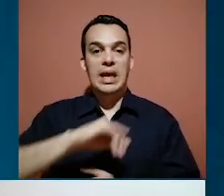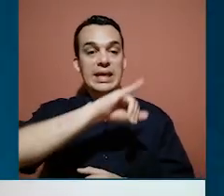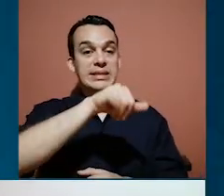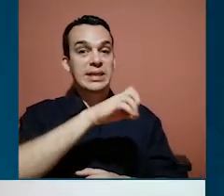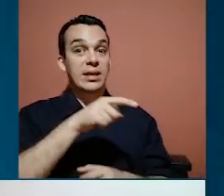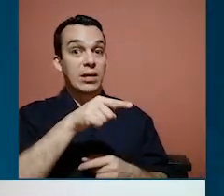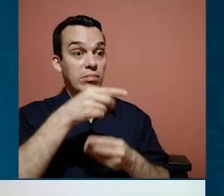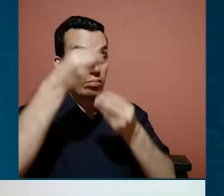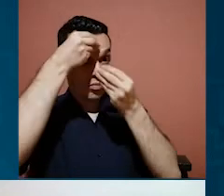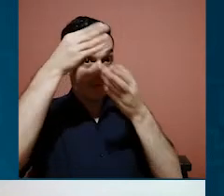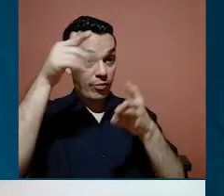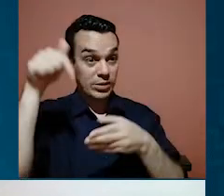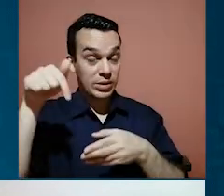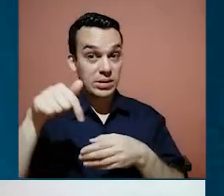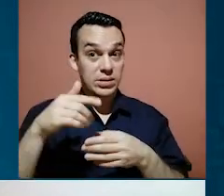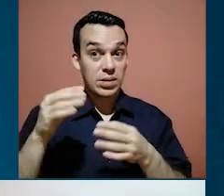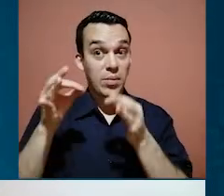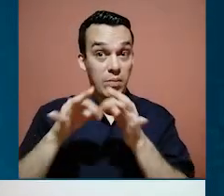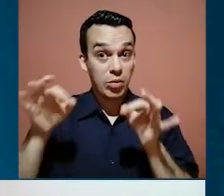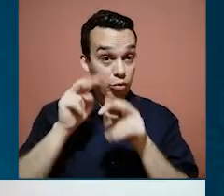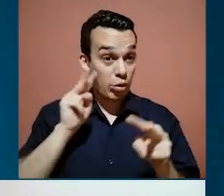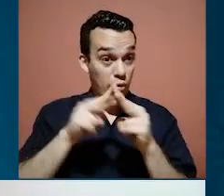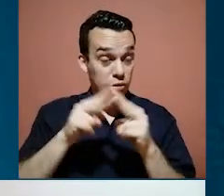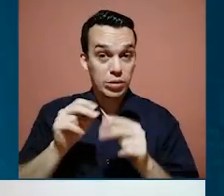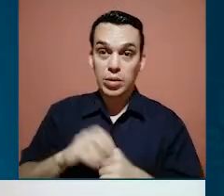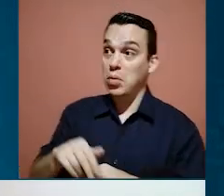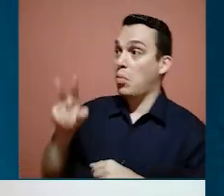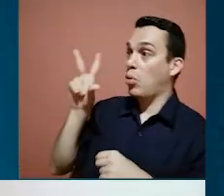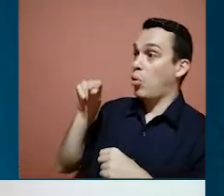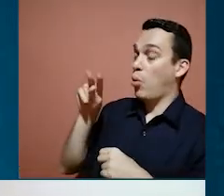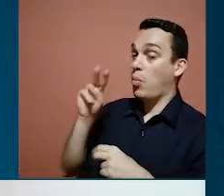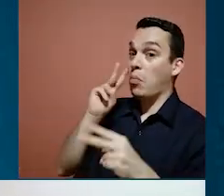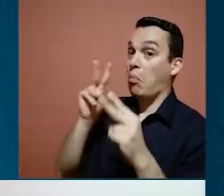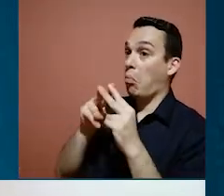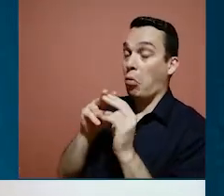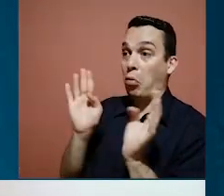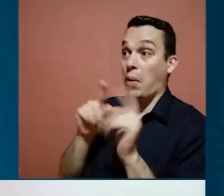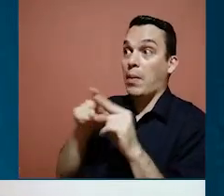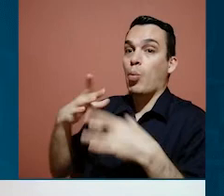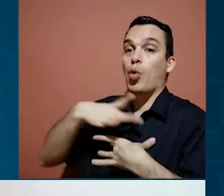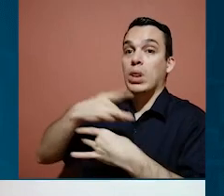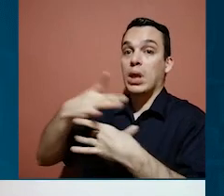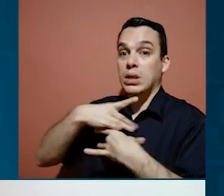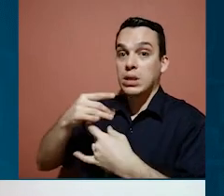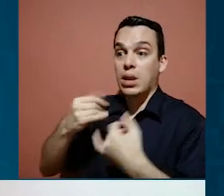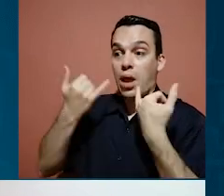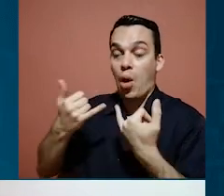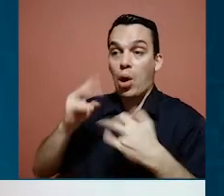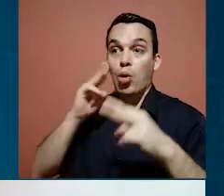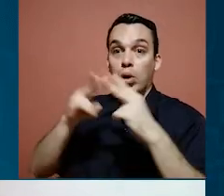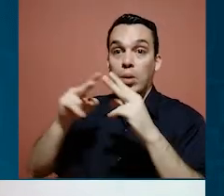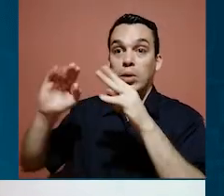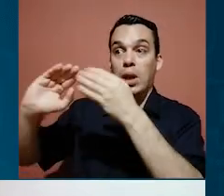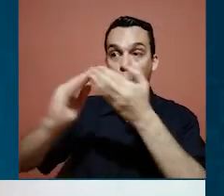Jenny, ¿qué te pareció este dato tan importante sobre el Mercado Municipal? ¿Lo conocías? No, vieras que no, pero muy interesante que lo